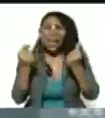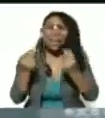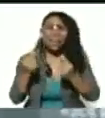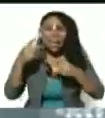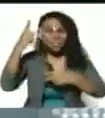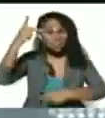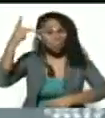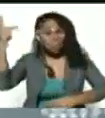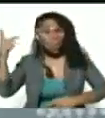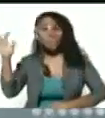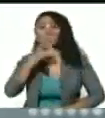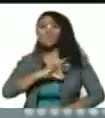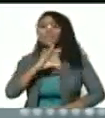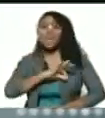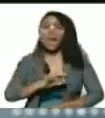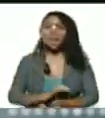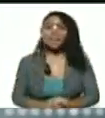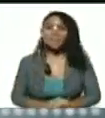psicológica y social.